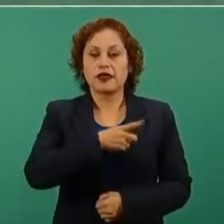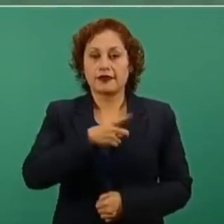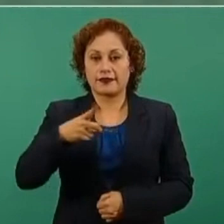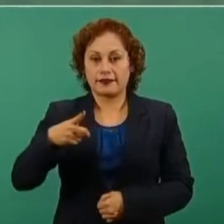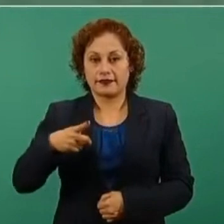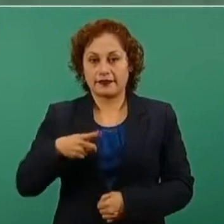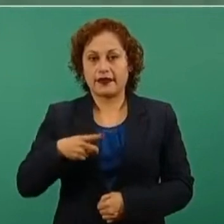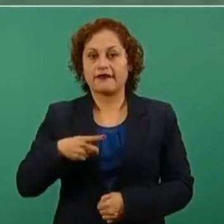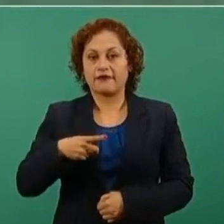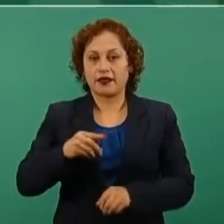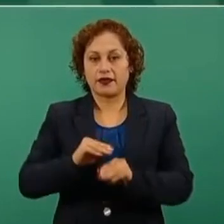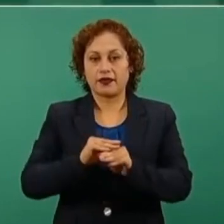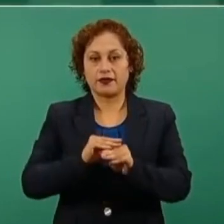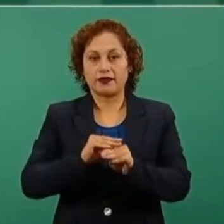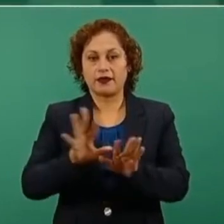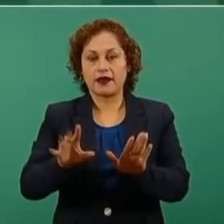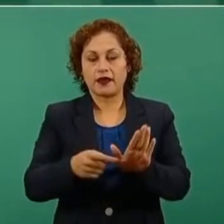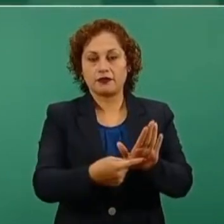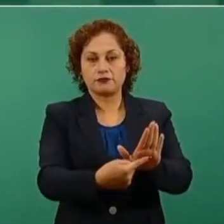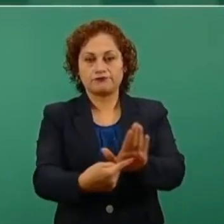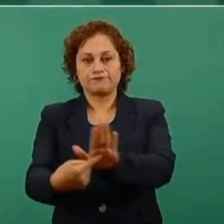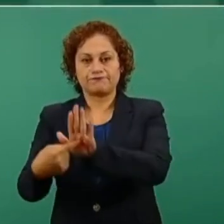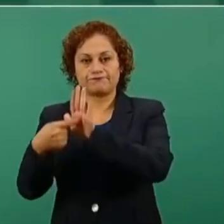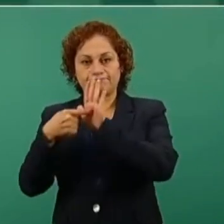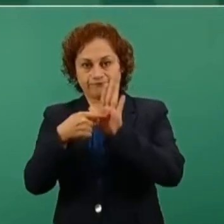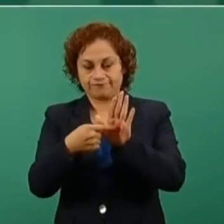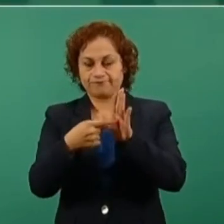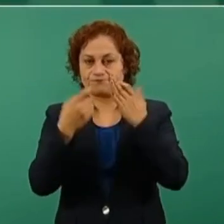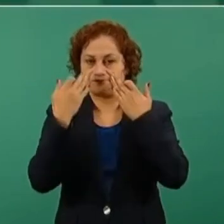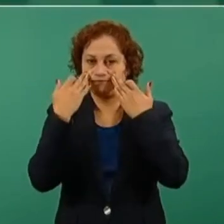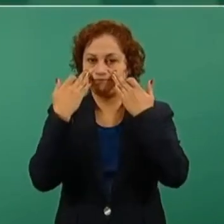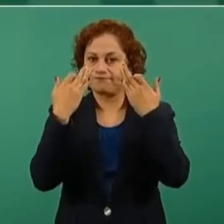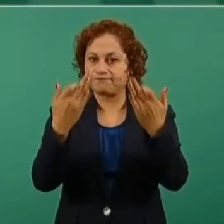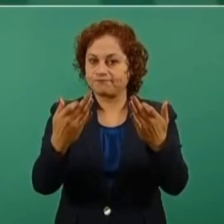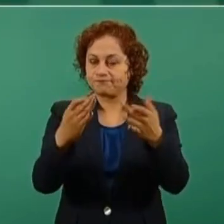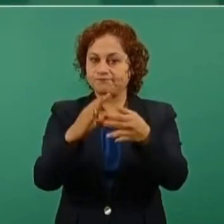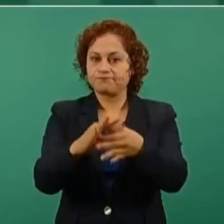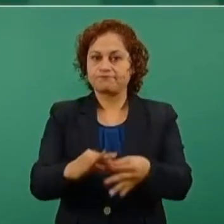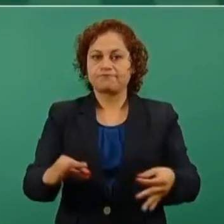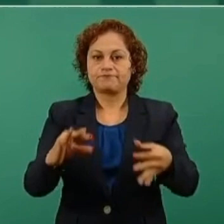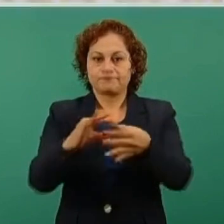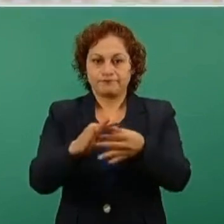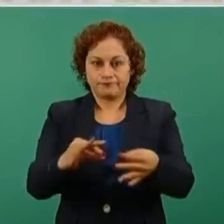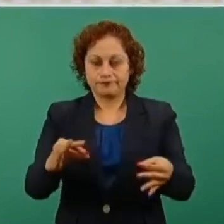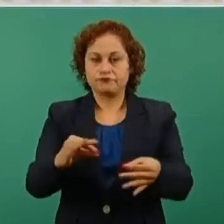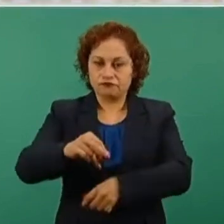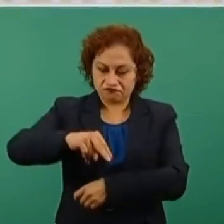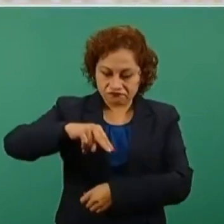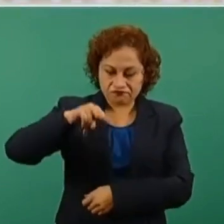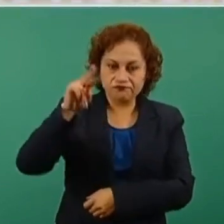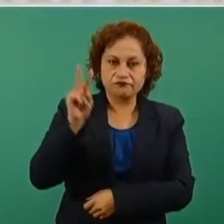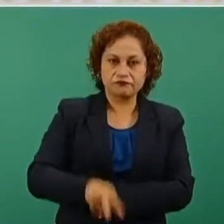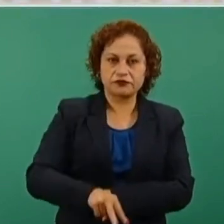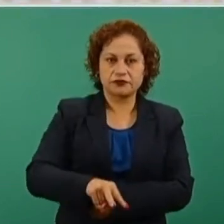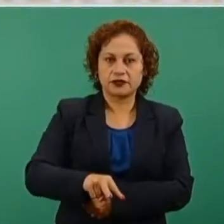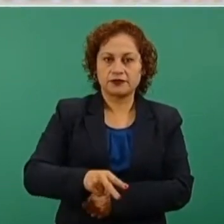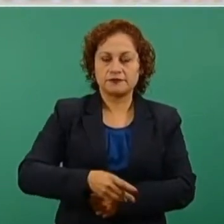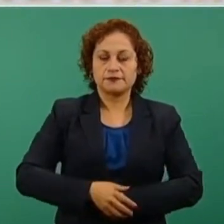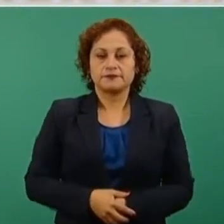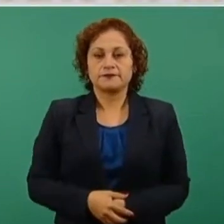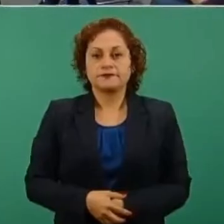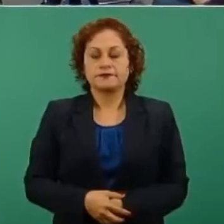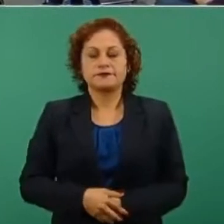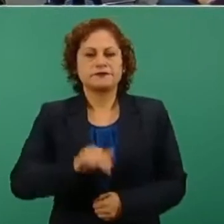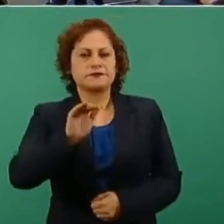y hablar con la verdad. Presidente,